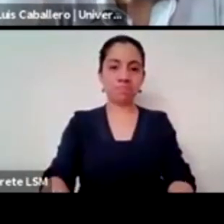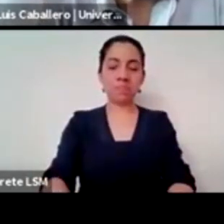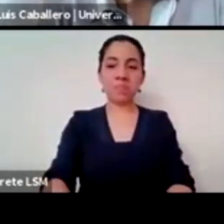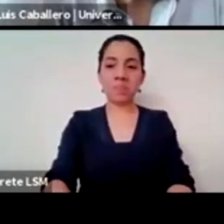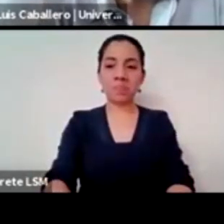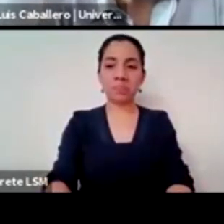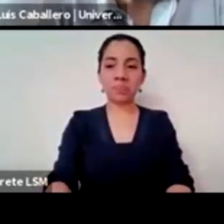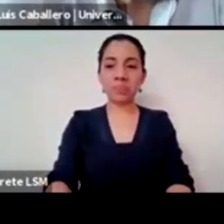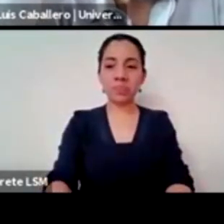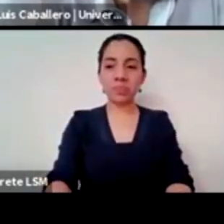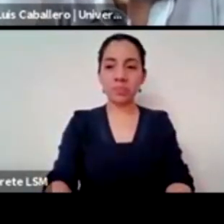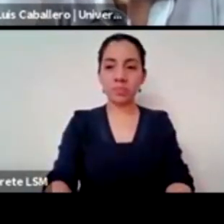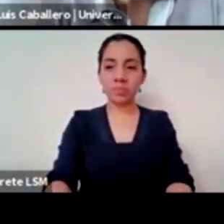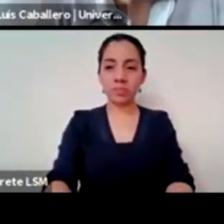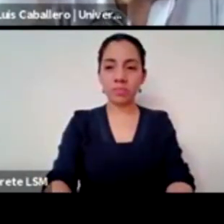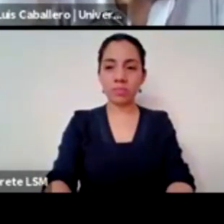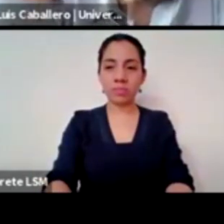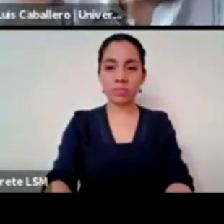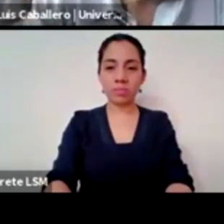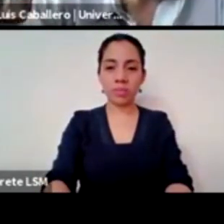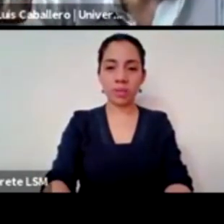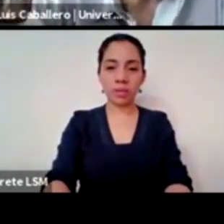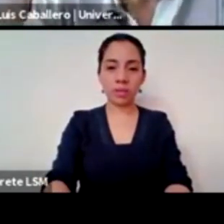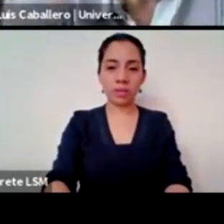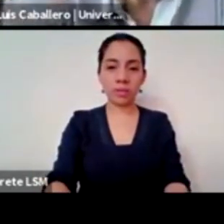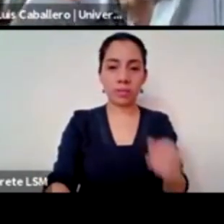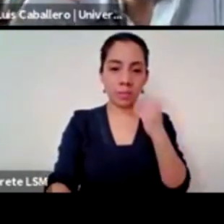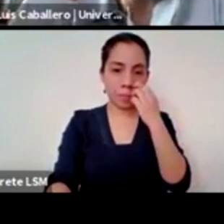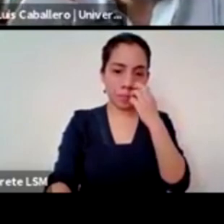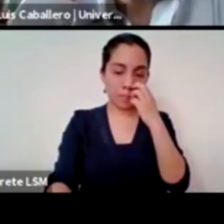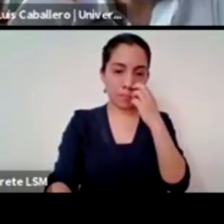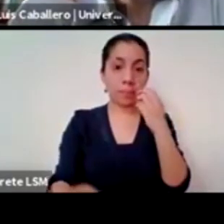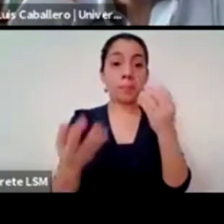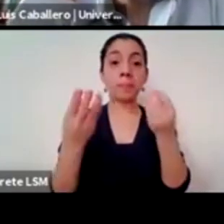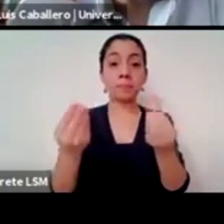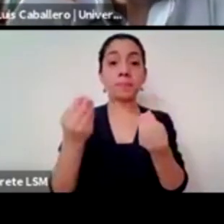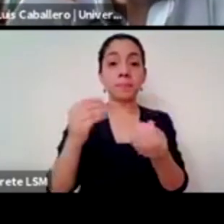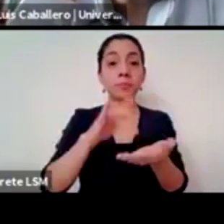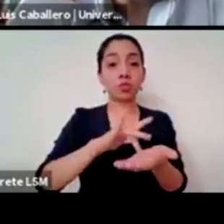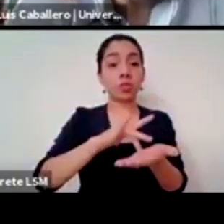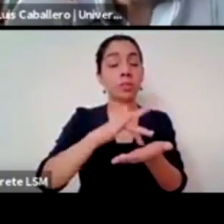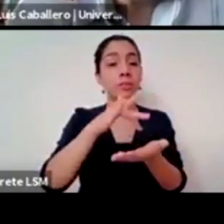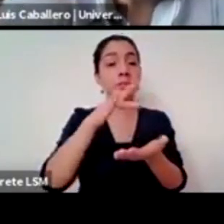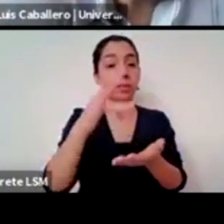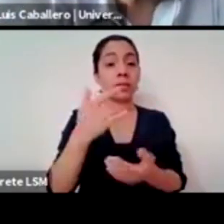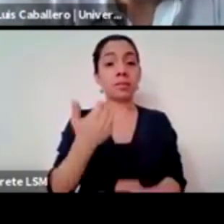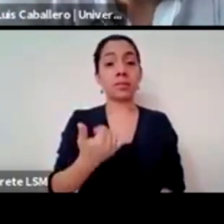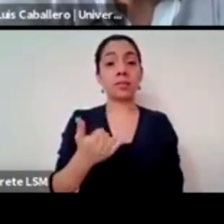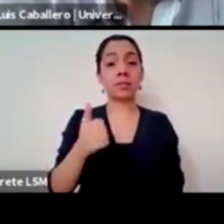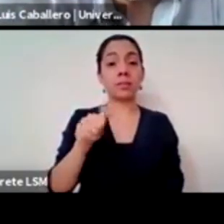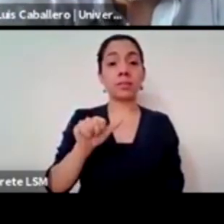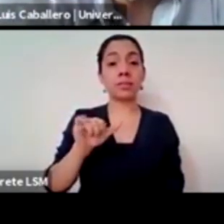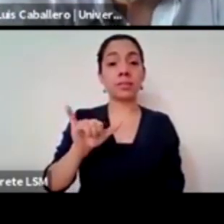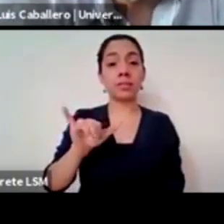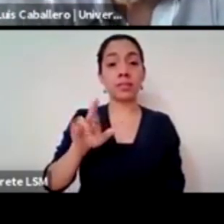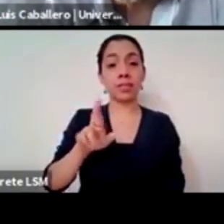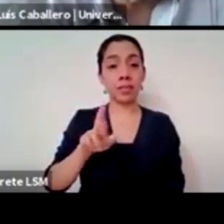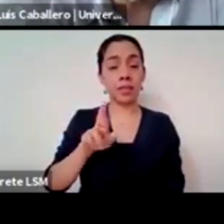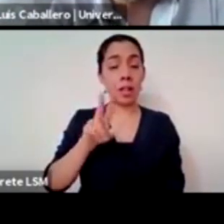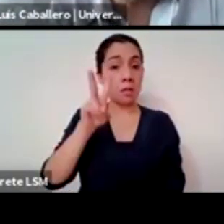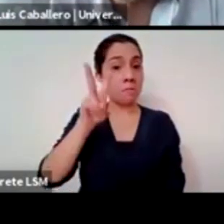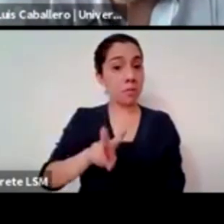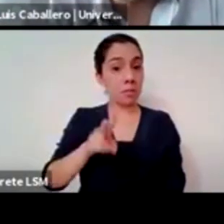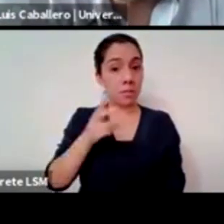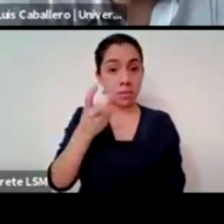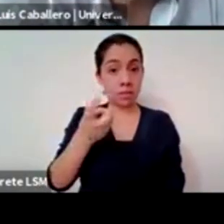muchas gracias a ti por seguir la conversación con este dato que es muy importante yo lo que me estoy dando cuenta pues es que es una conversación que